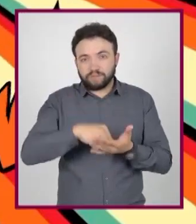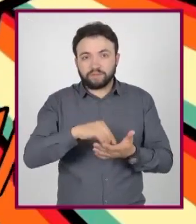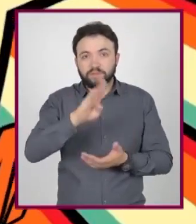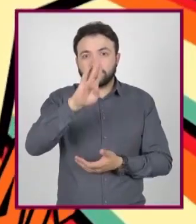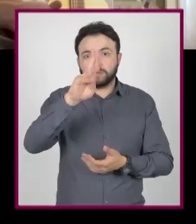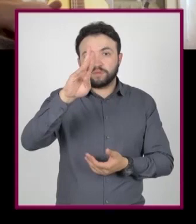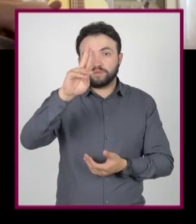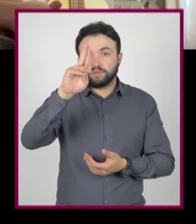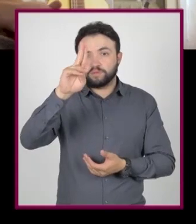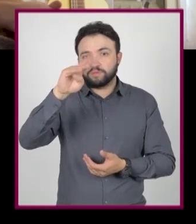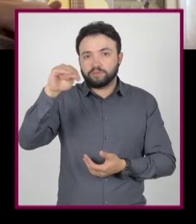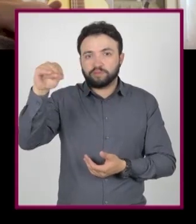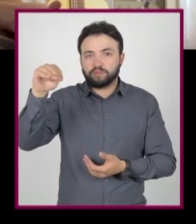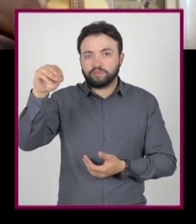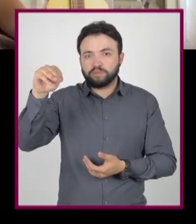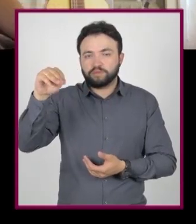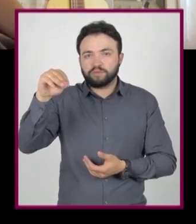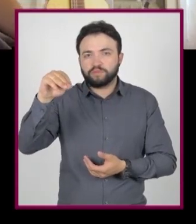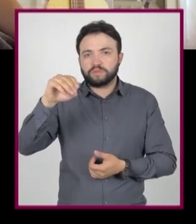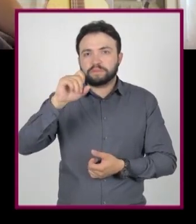¡El boom latinoamericano!